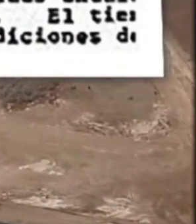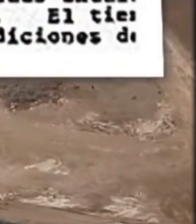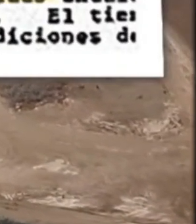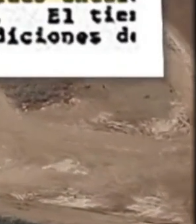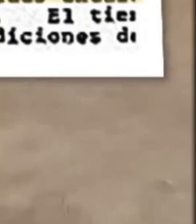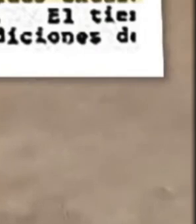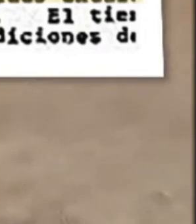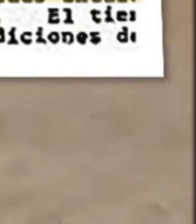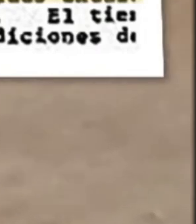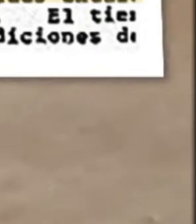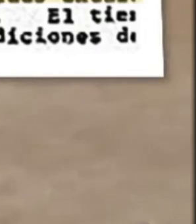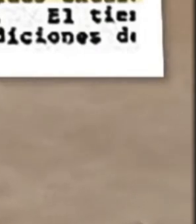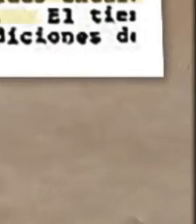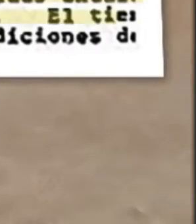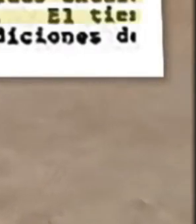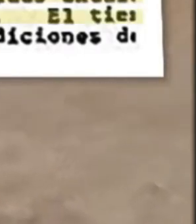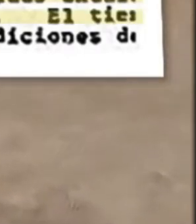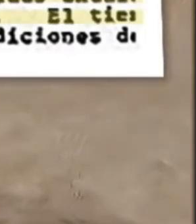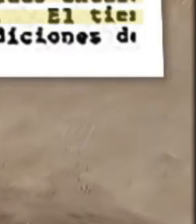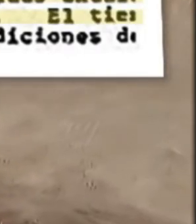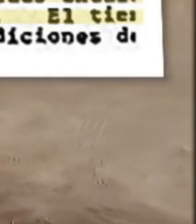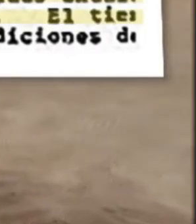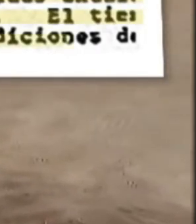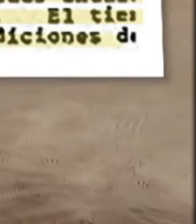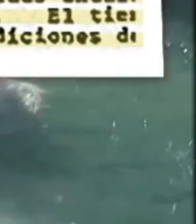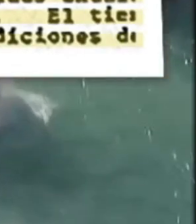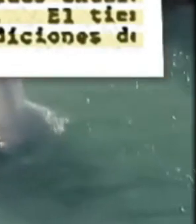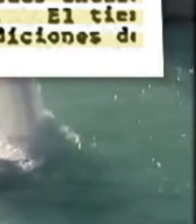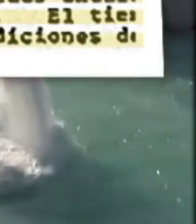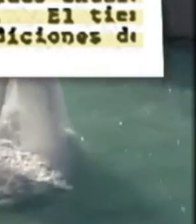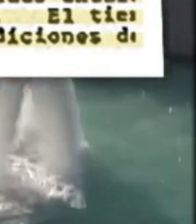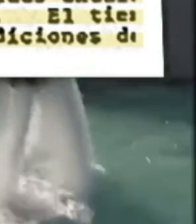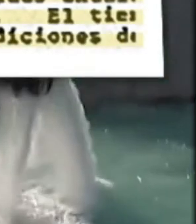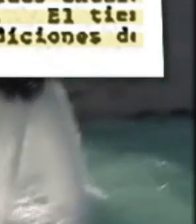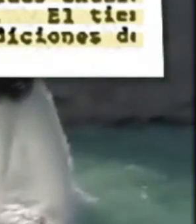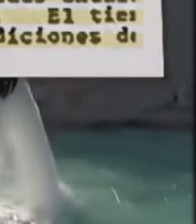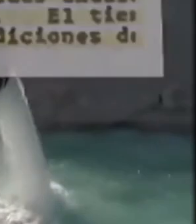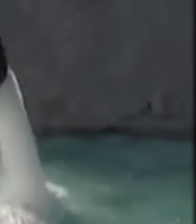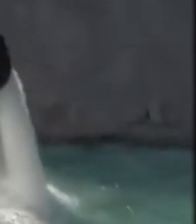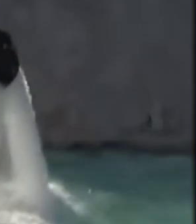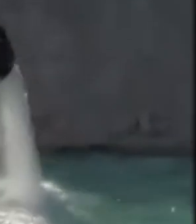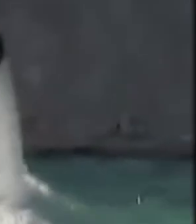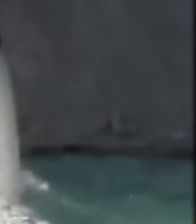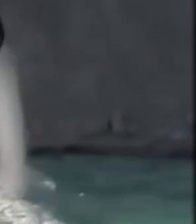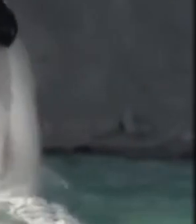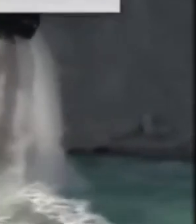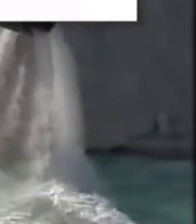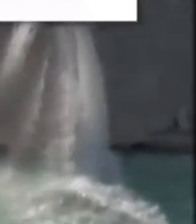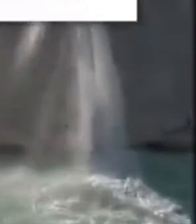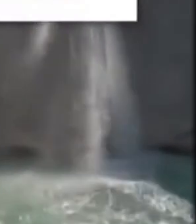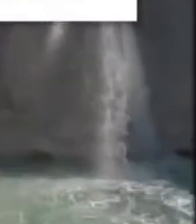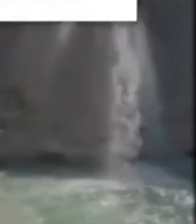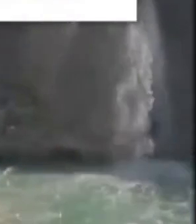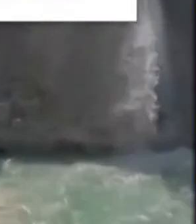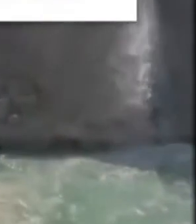un predio de 1200 hectáreas esta autorización no especificaba ni la vigencia ni el volumen de explotación del proyecto